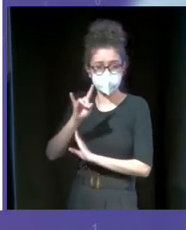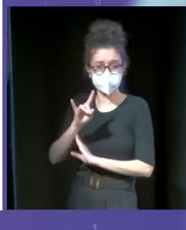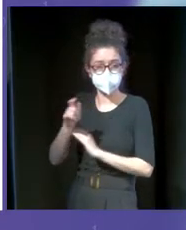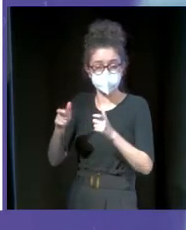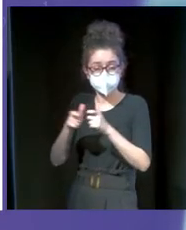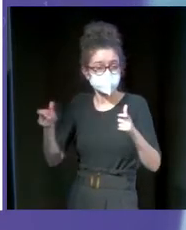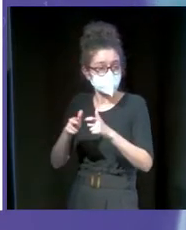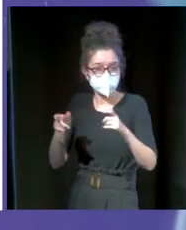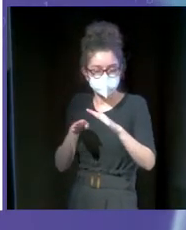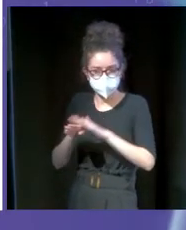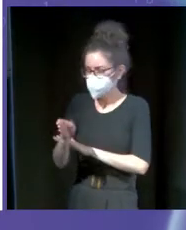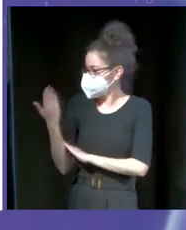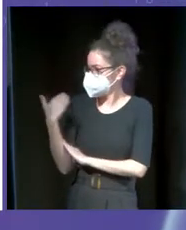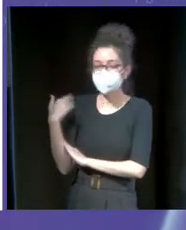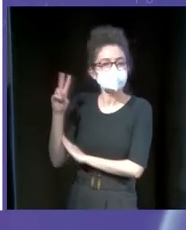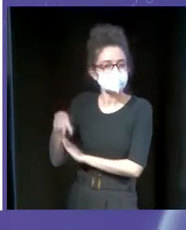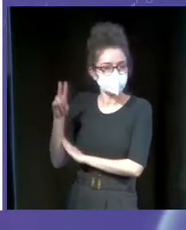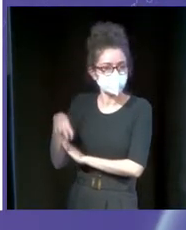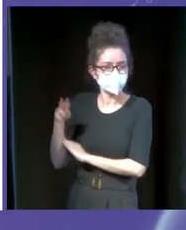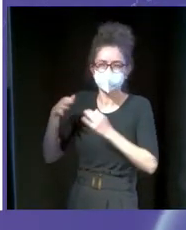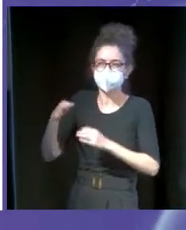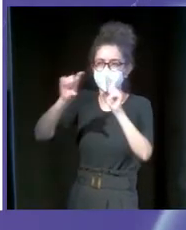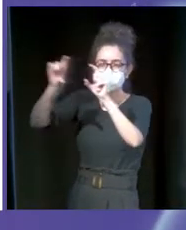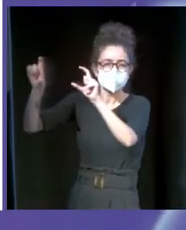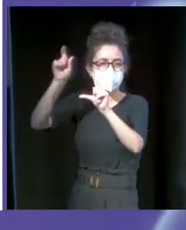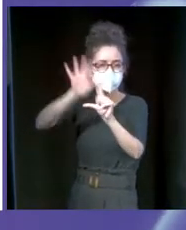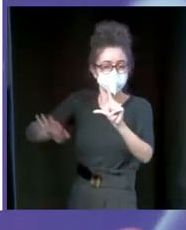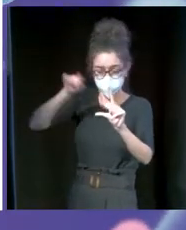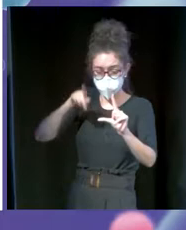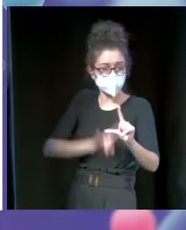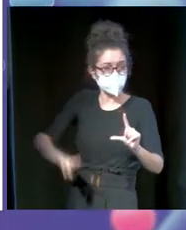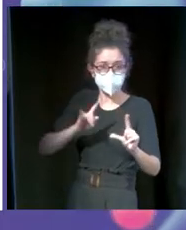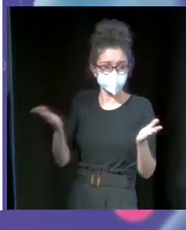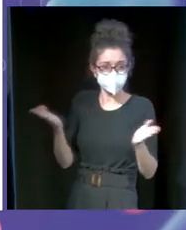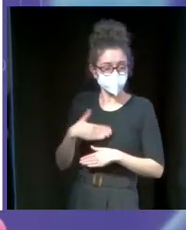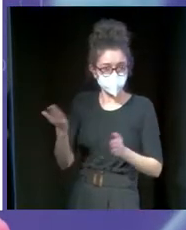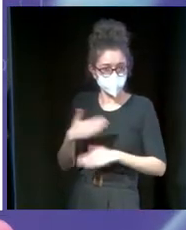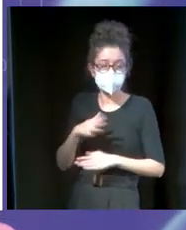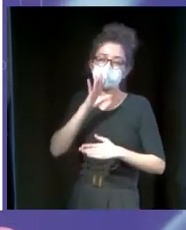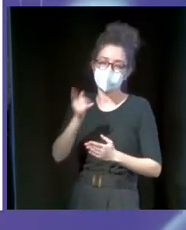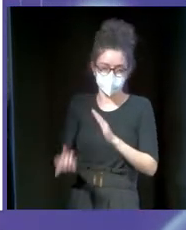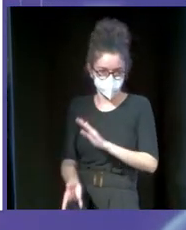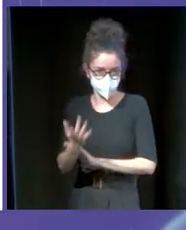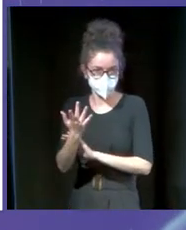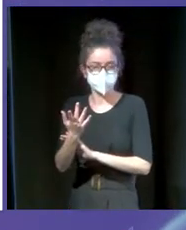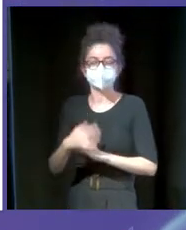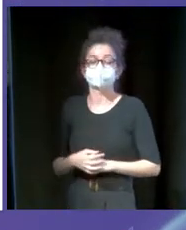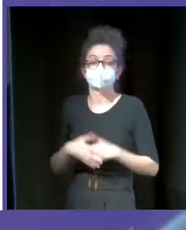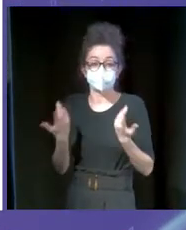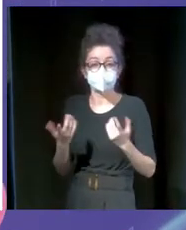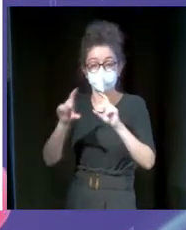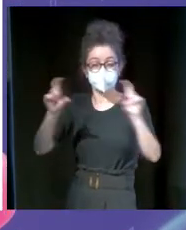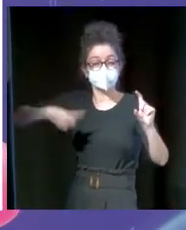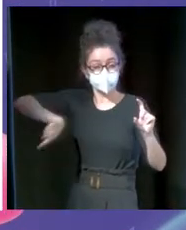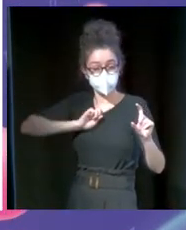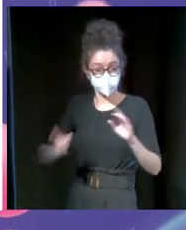venta de entradas. Eran todo empresas de la península, pero realmente aquí no había ninguna estabilizada. Con lo cual, creamos Tomaticket, que era